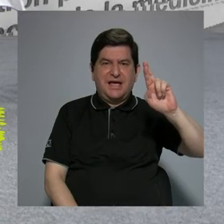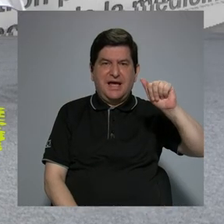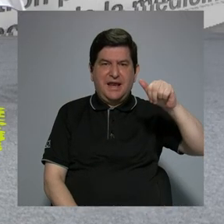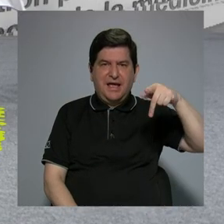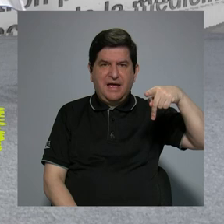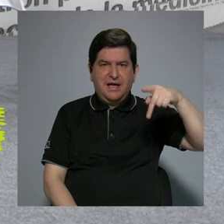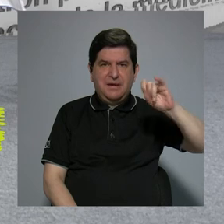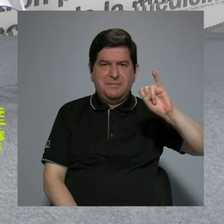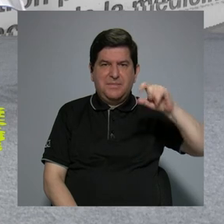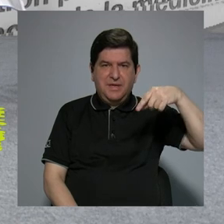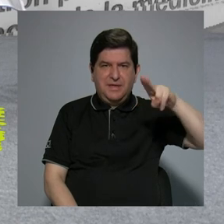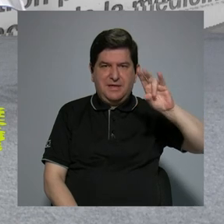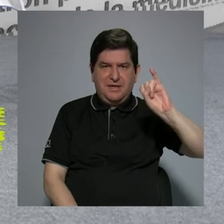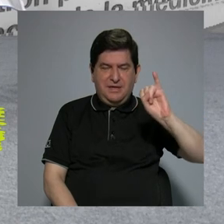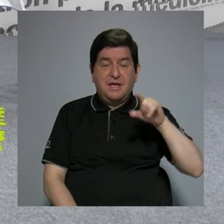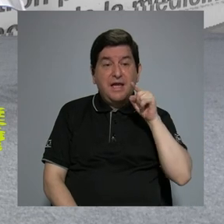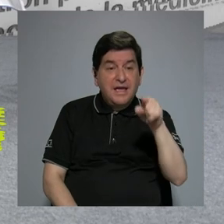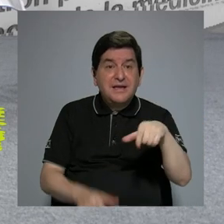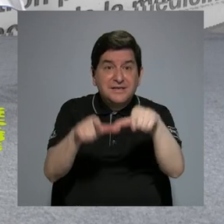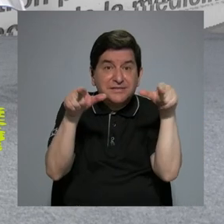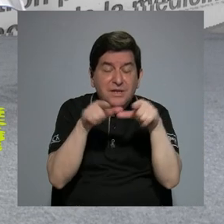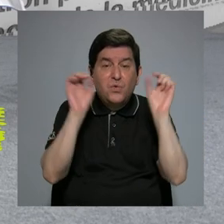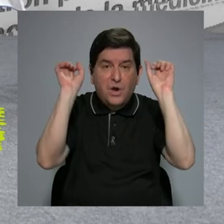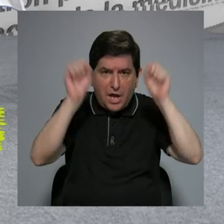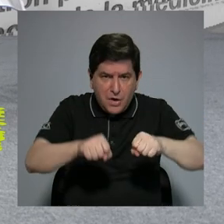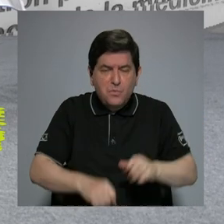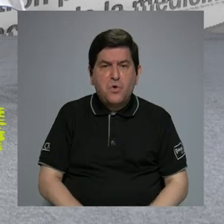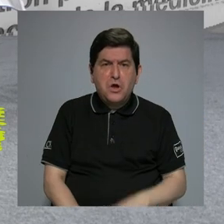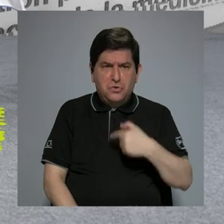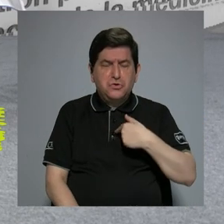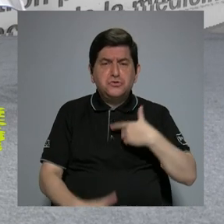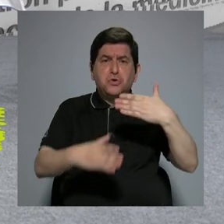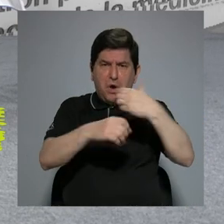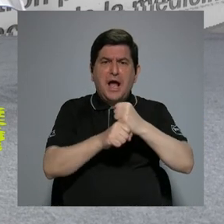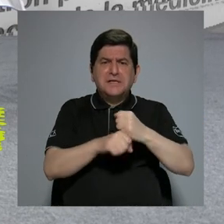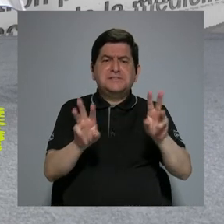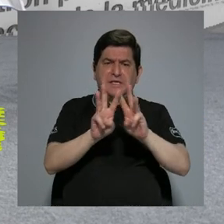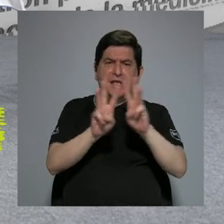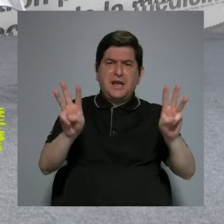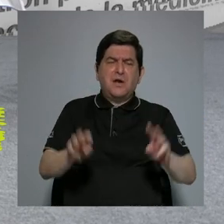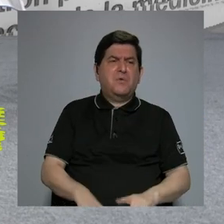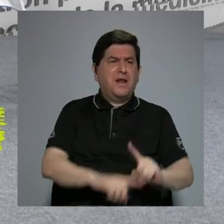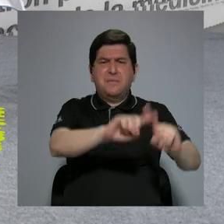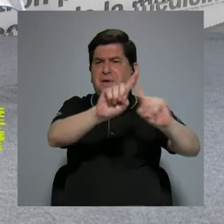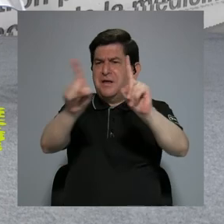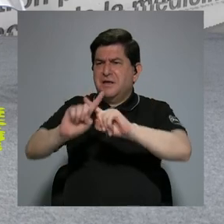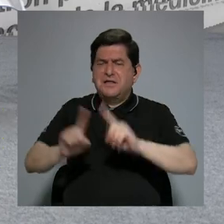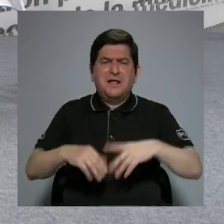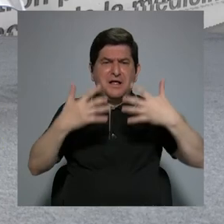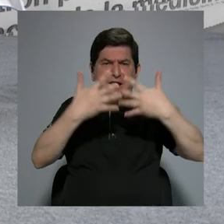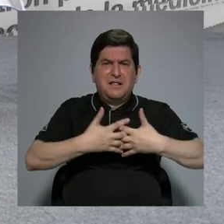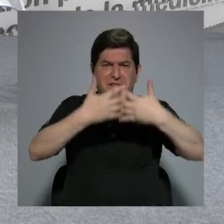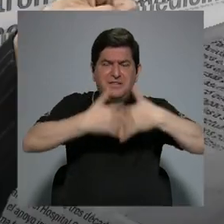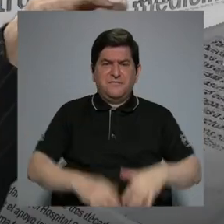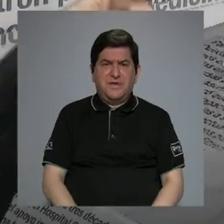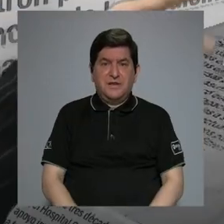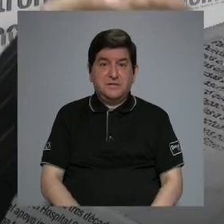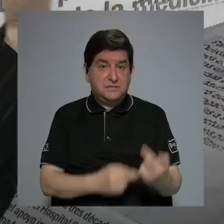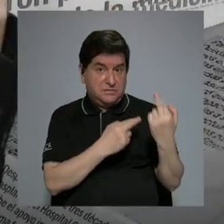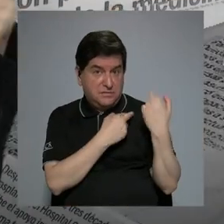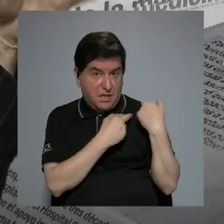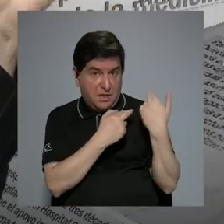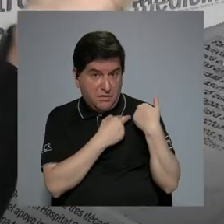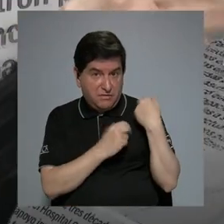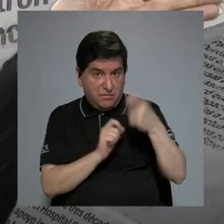Entonces, yo desde Sarapiquí puedo llevarle la página web a cualquier cantidad de empresas. Pero ese sí, el responsable